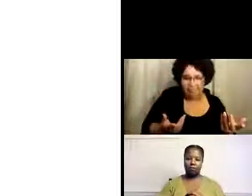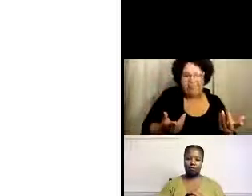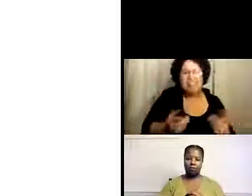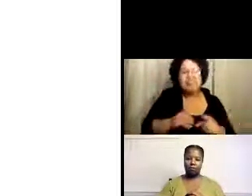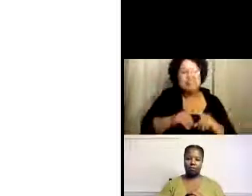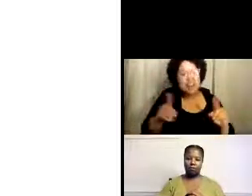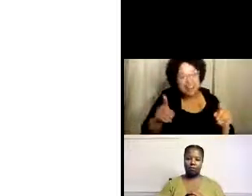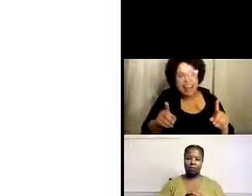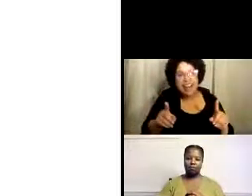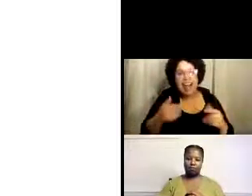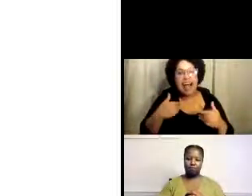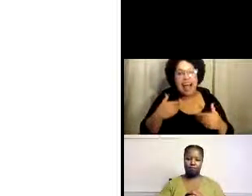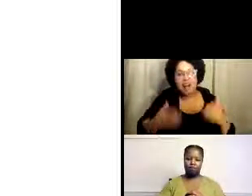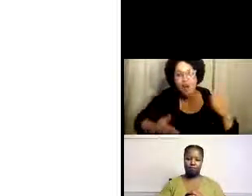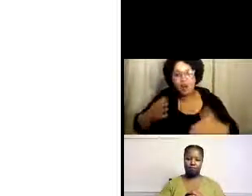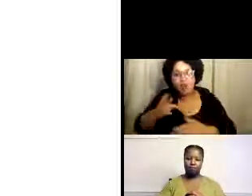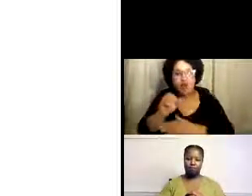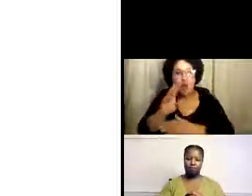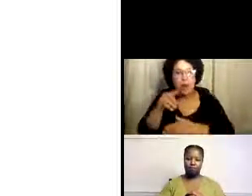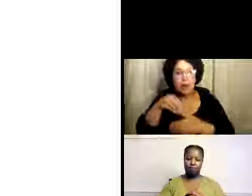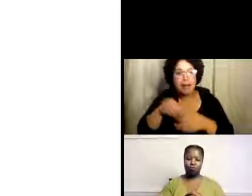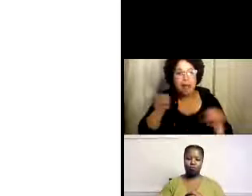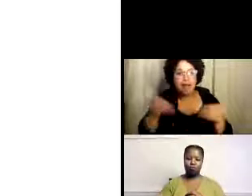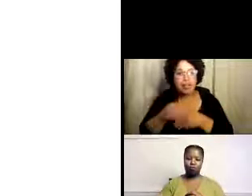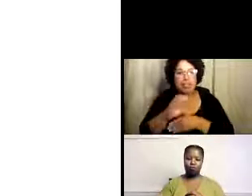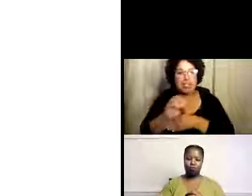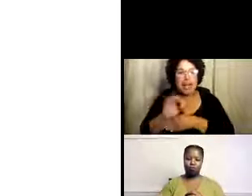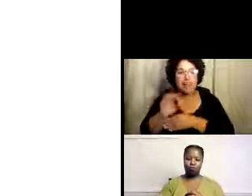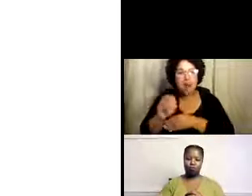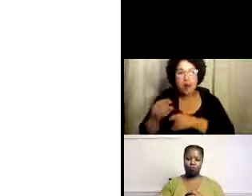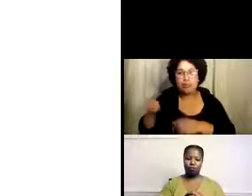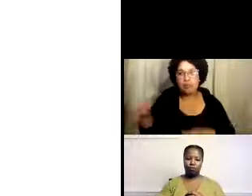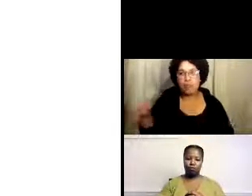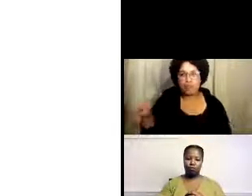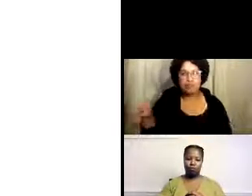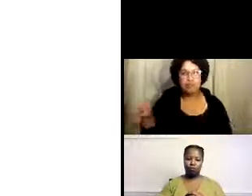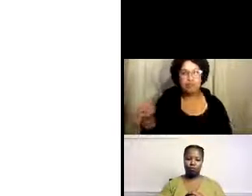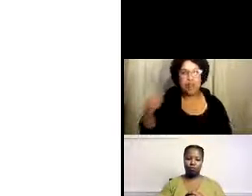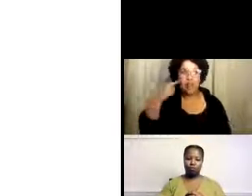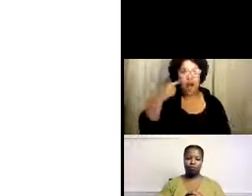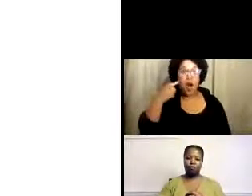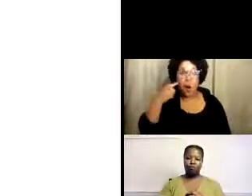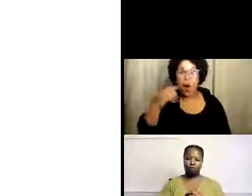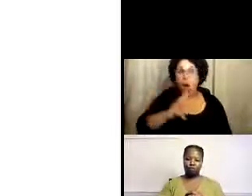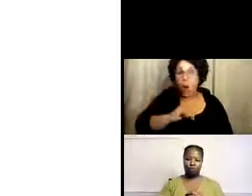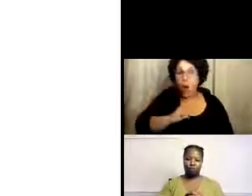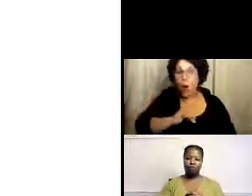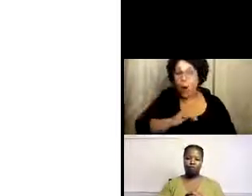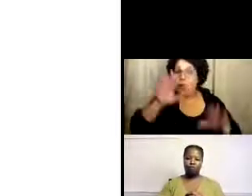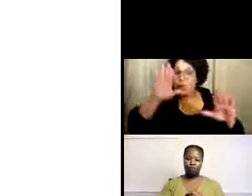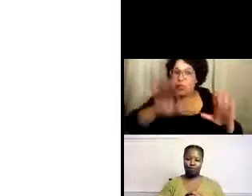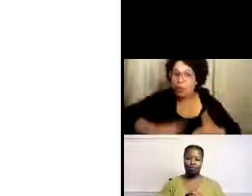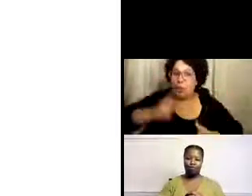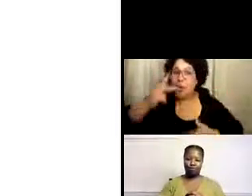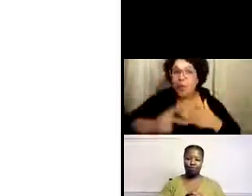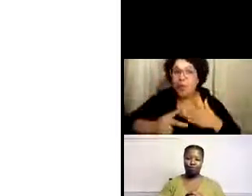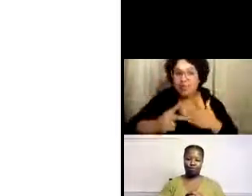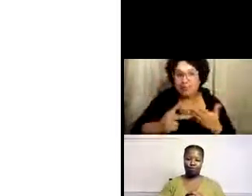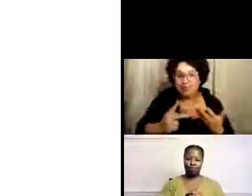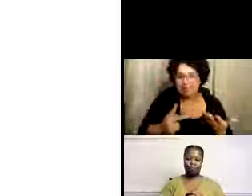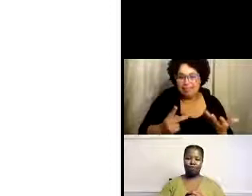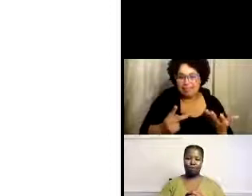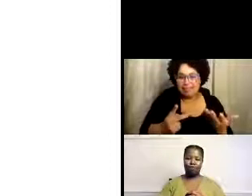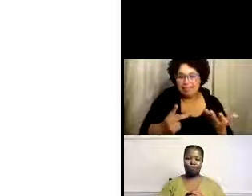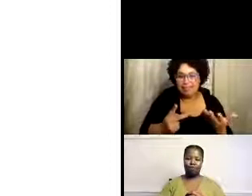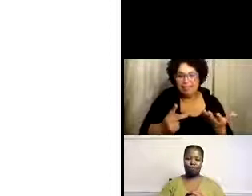tuvieron buen éxito, ¿verdad? De hecho, tengo un robot en mi oficina que mi CFO sigue mencionando que pensé yo